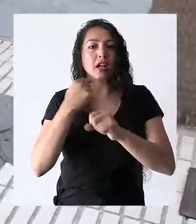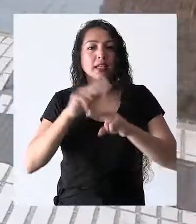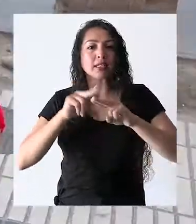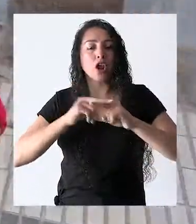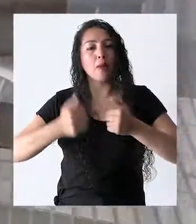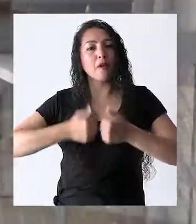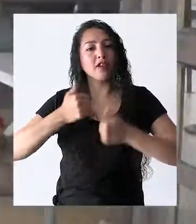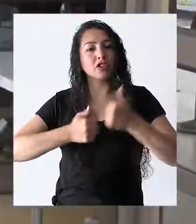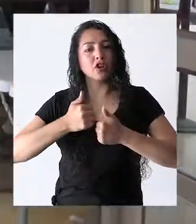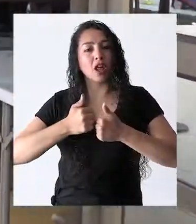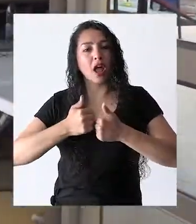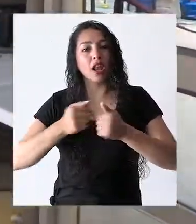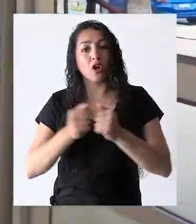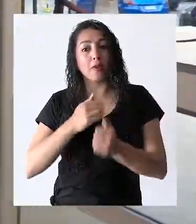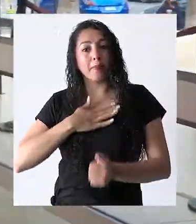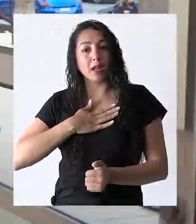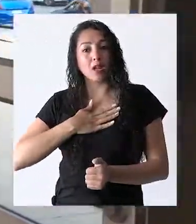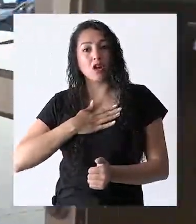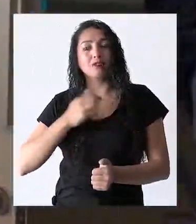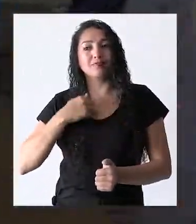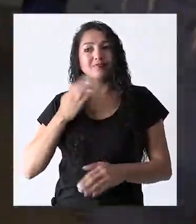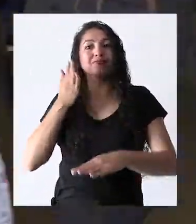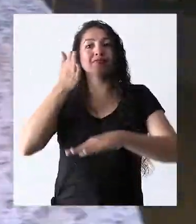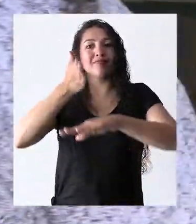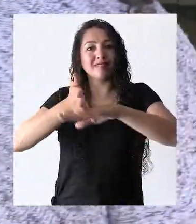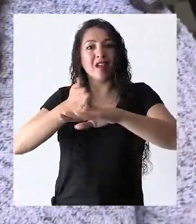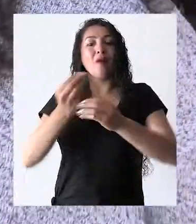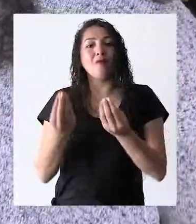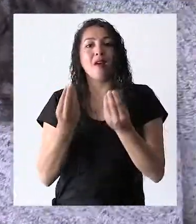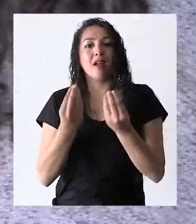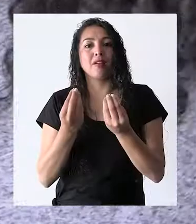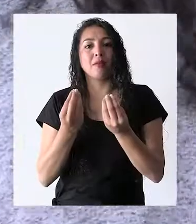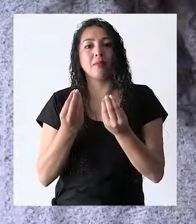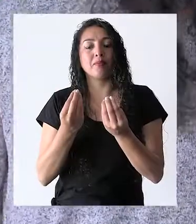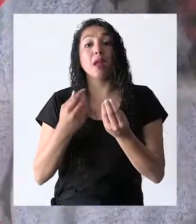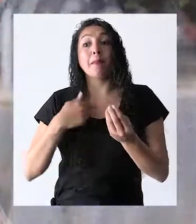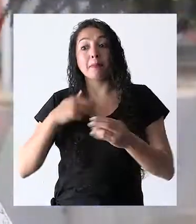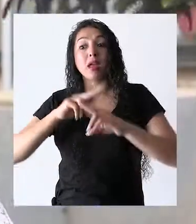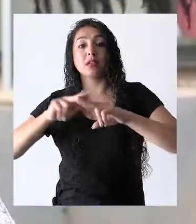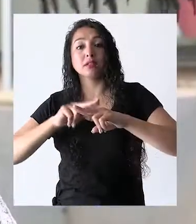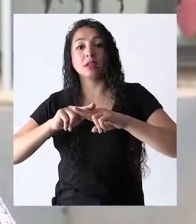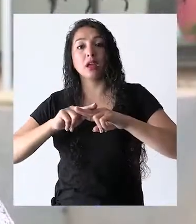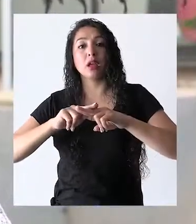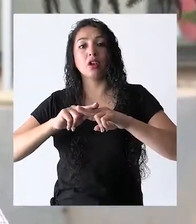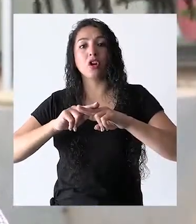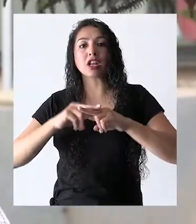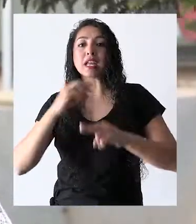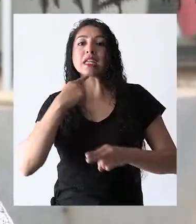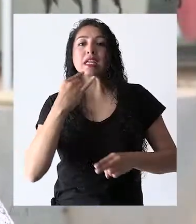que realizaron los profesionales, cierto, conmigo llegamos a un buen puerto, se puede decir. Me realizaron